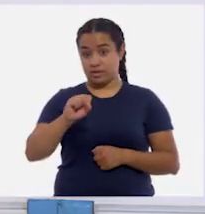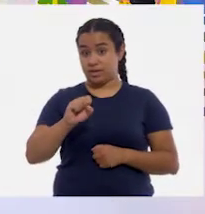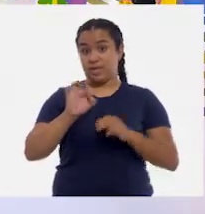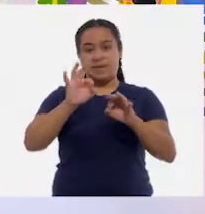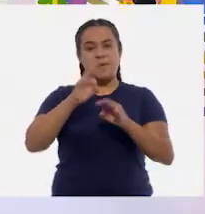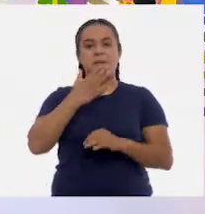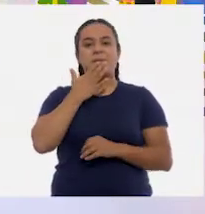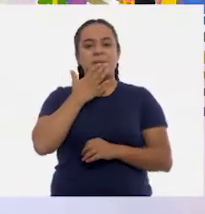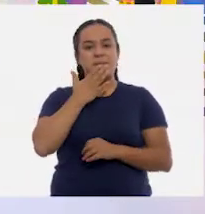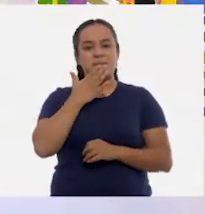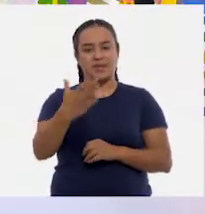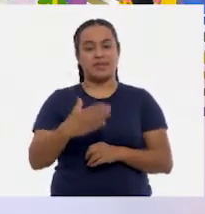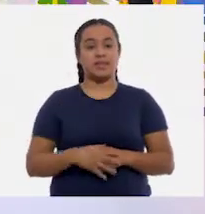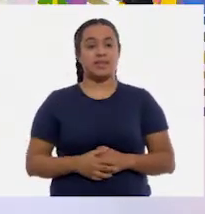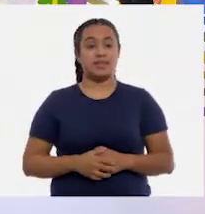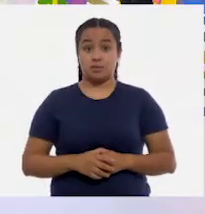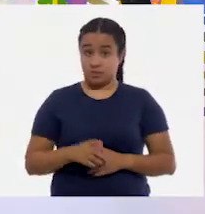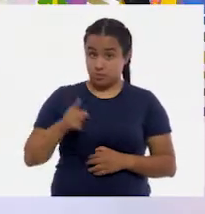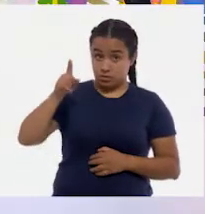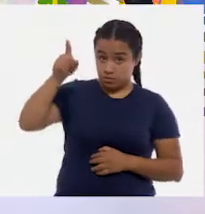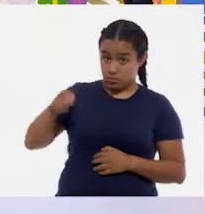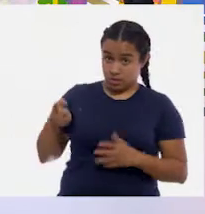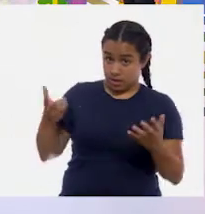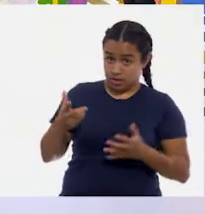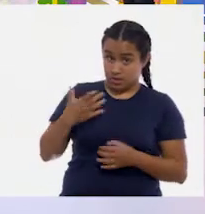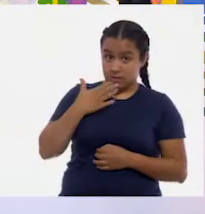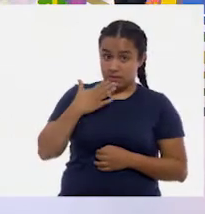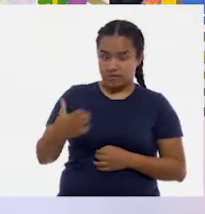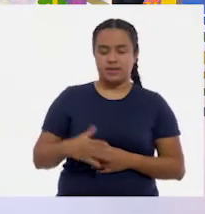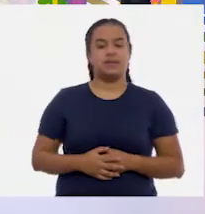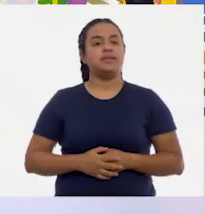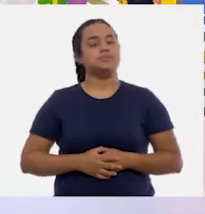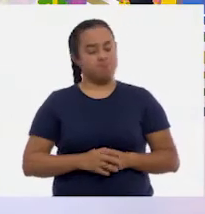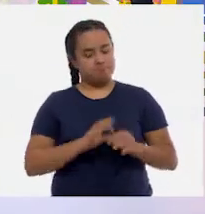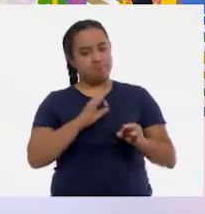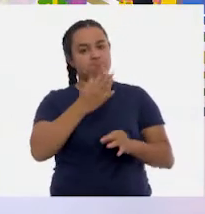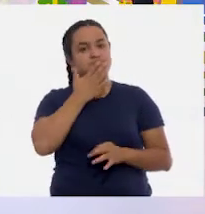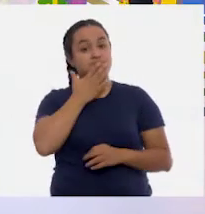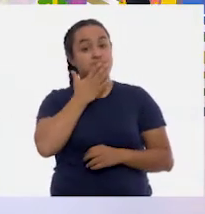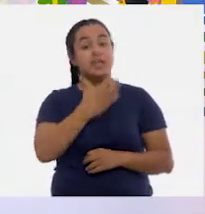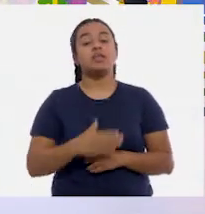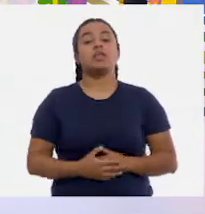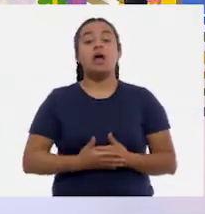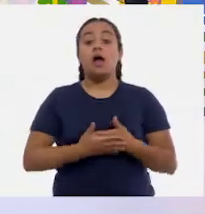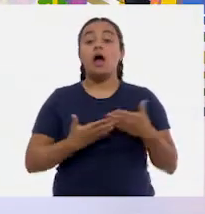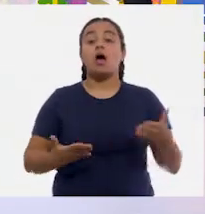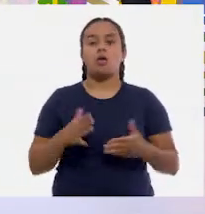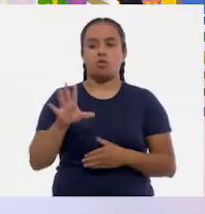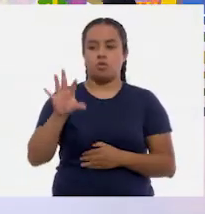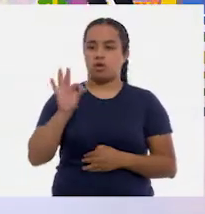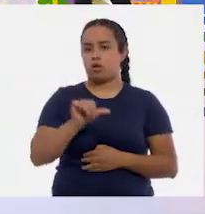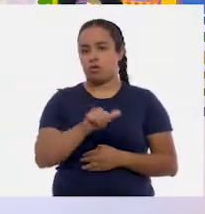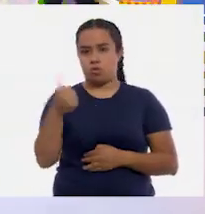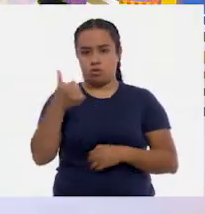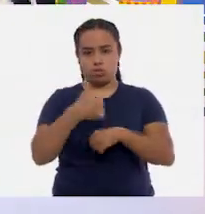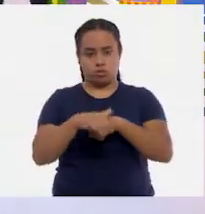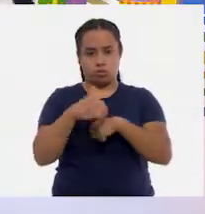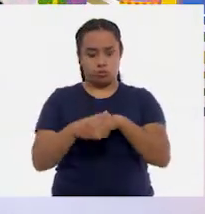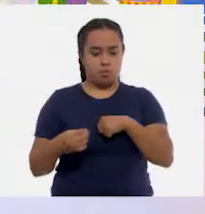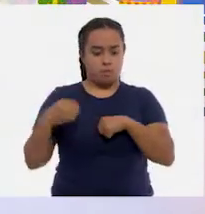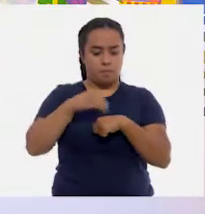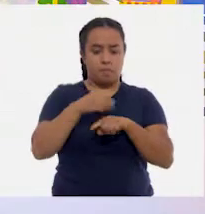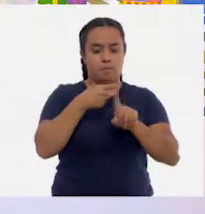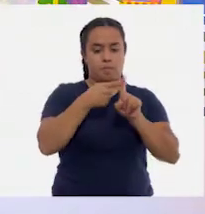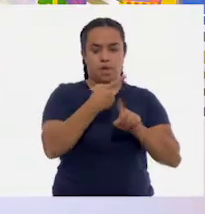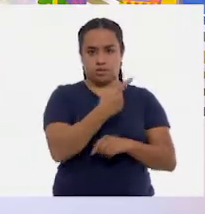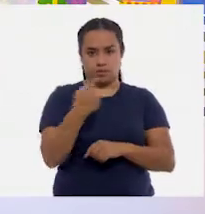Muy bien. ¿Está correcto lo que hizo Alex? Muy bien. Vamos a escoger otro número que le vamos a sumar